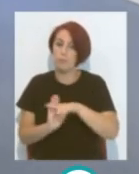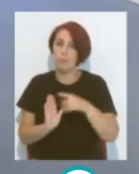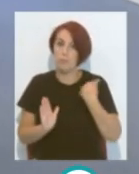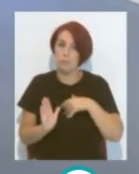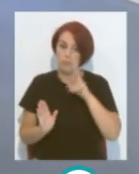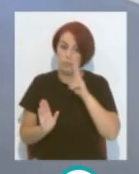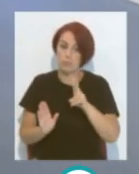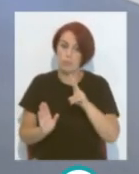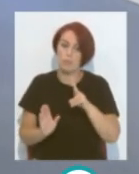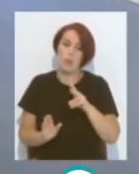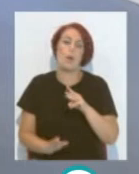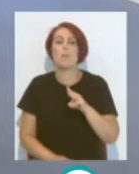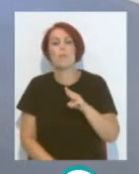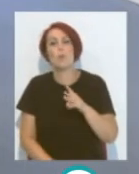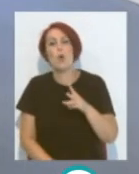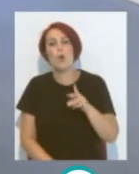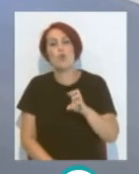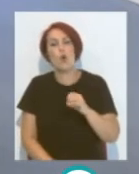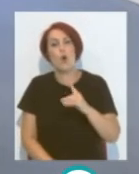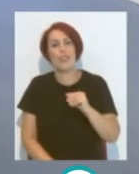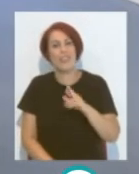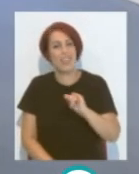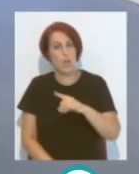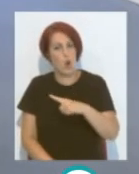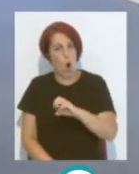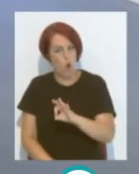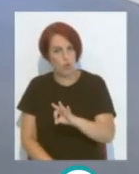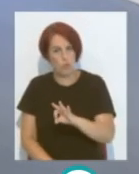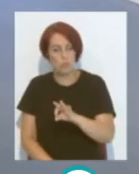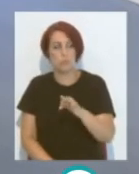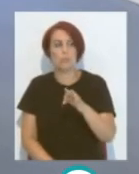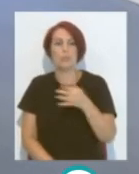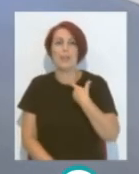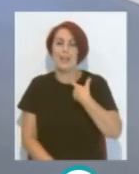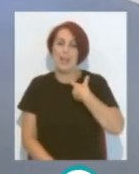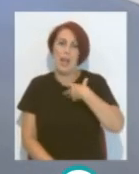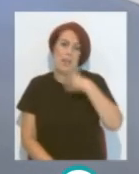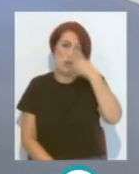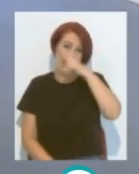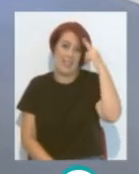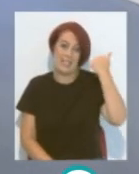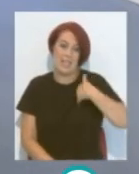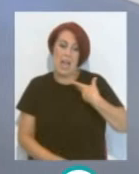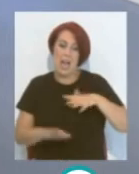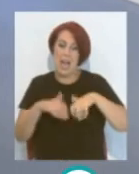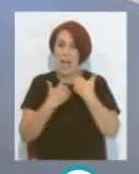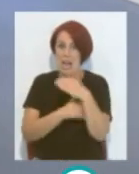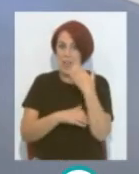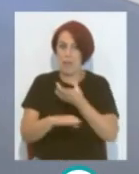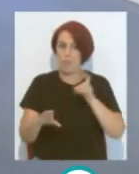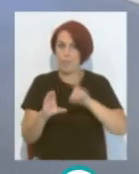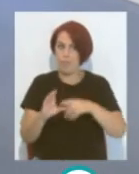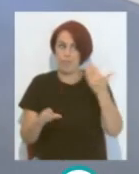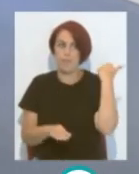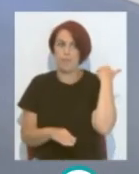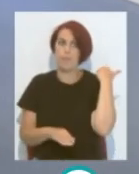Rodrigo Depol El jugador Del Atlético de Madrid Que ya Debutó En el Carranza En el trofeo